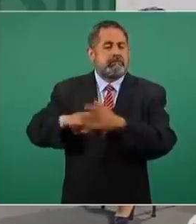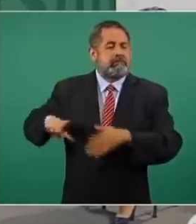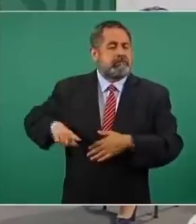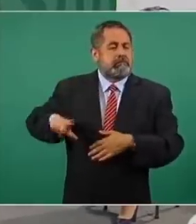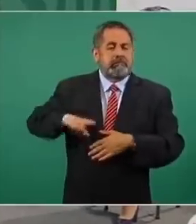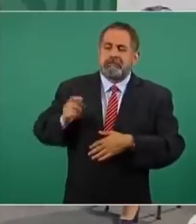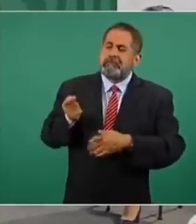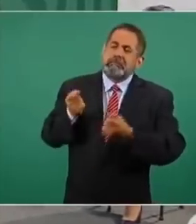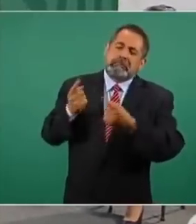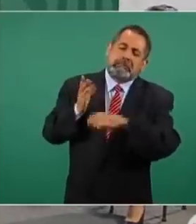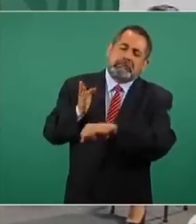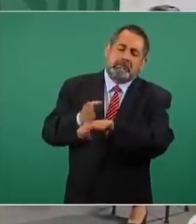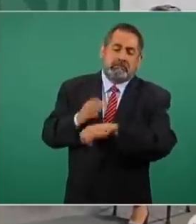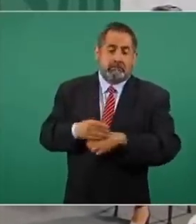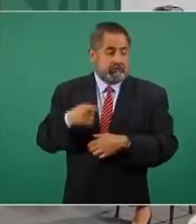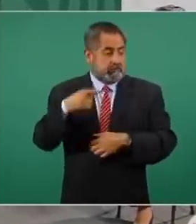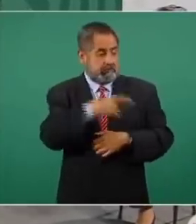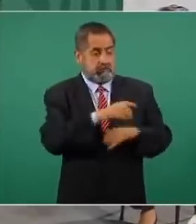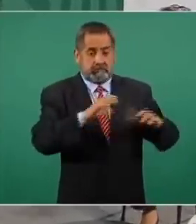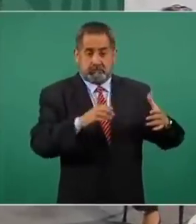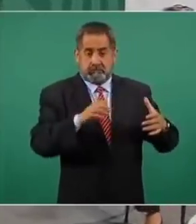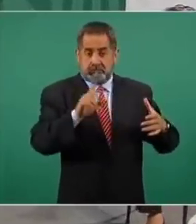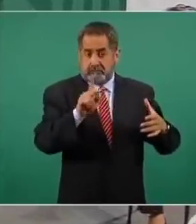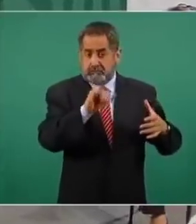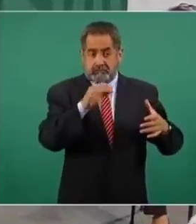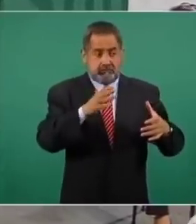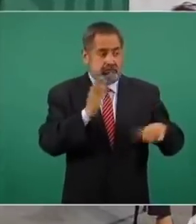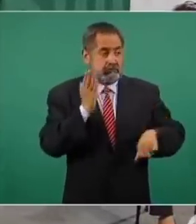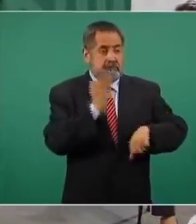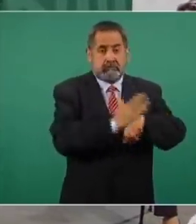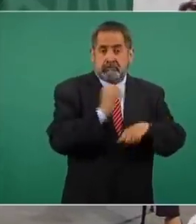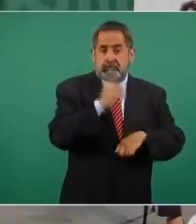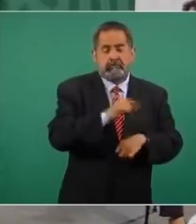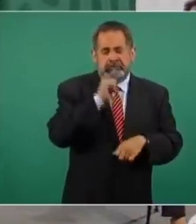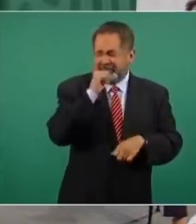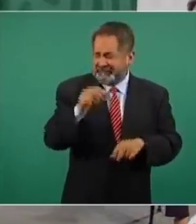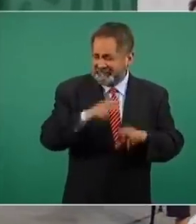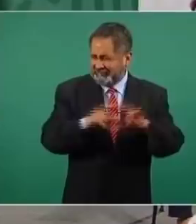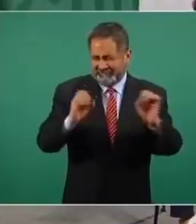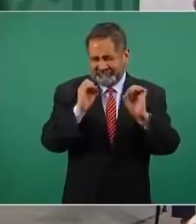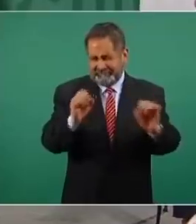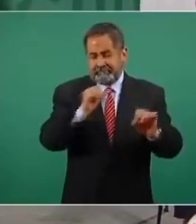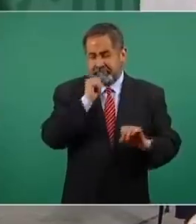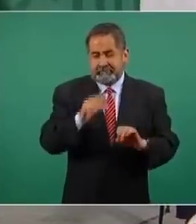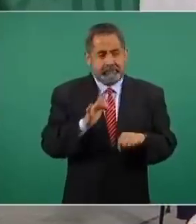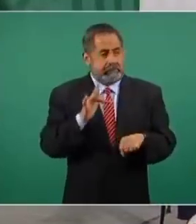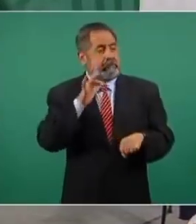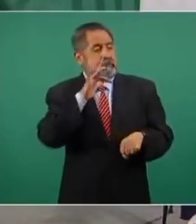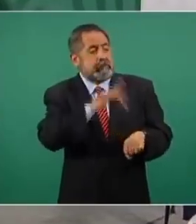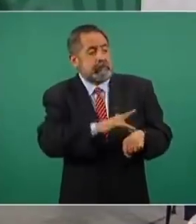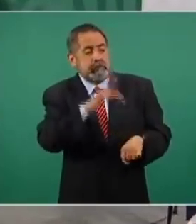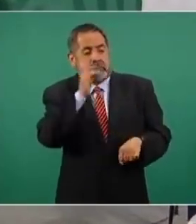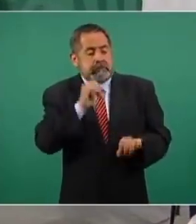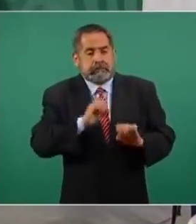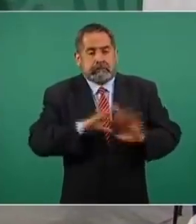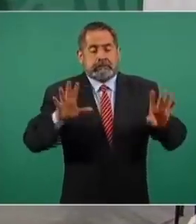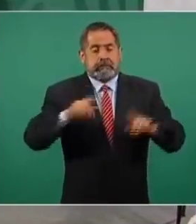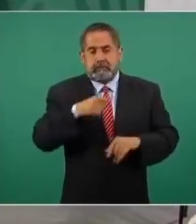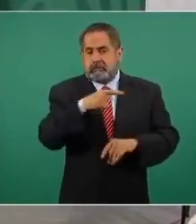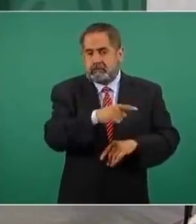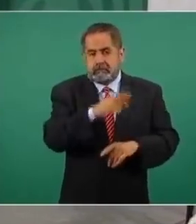Ejecutivo pero del Poder Judicial nada eran intocables entonces